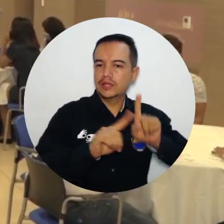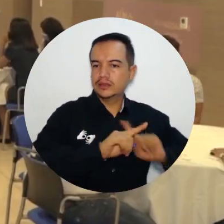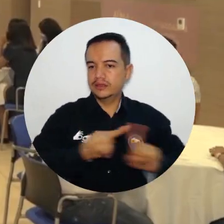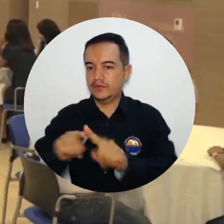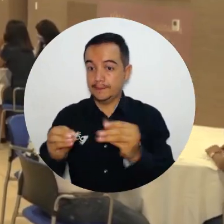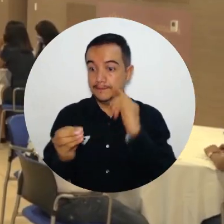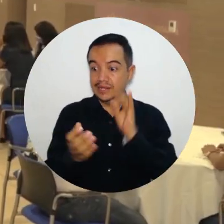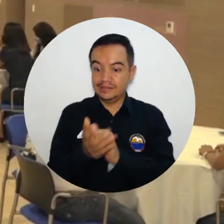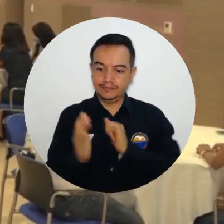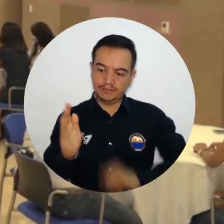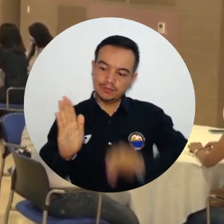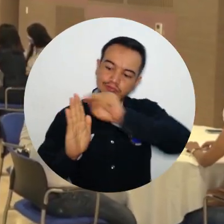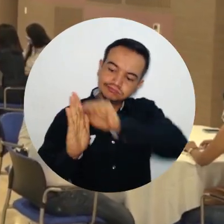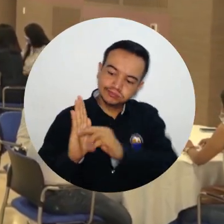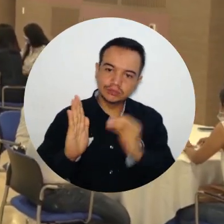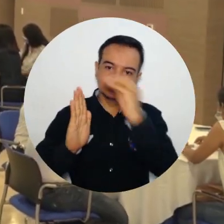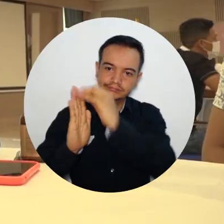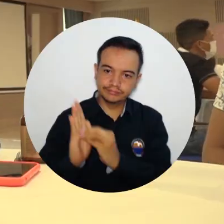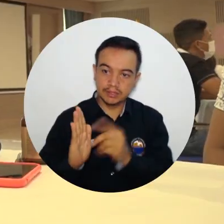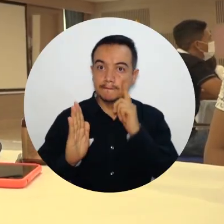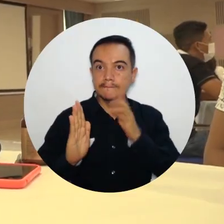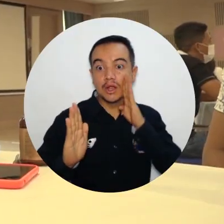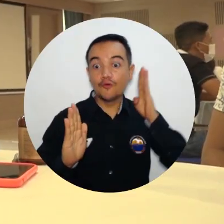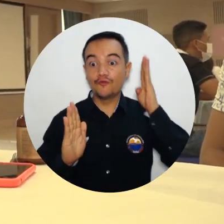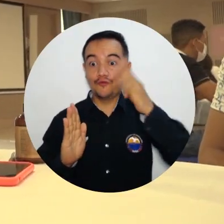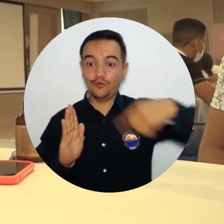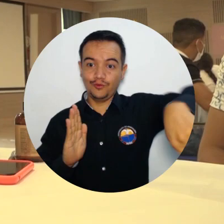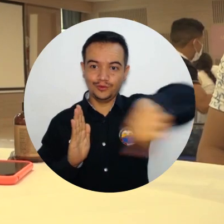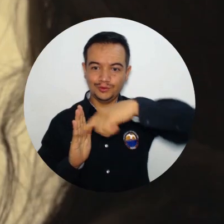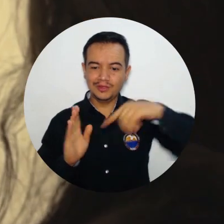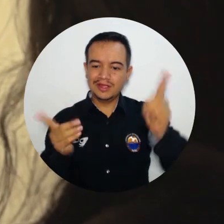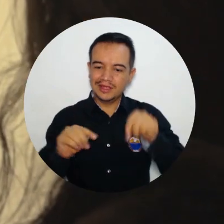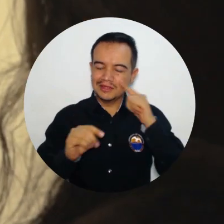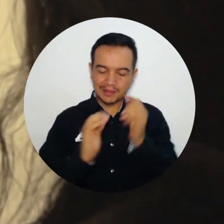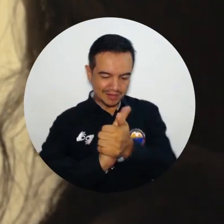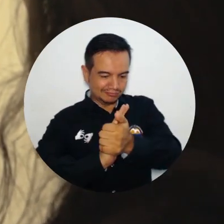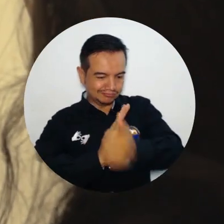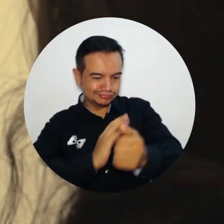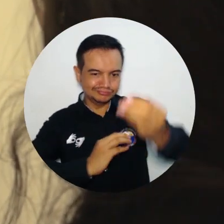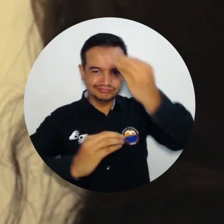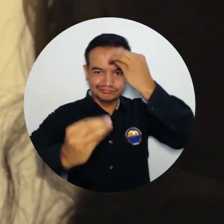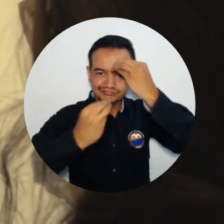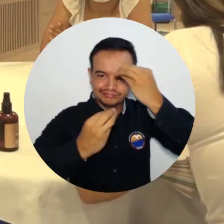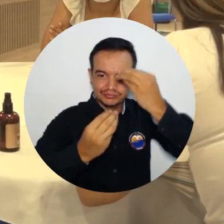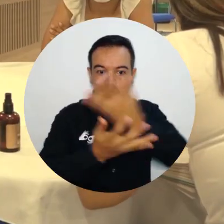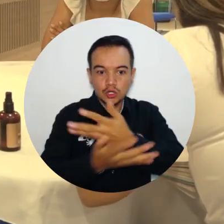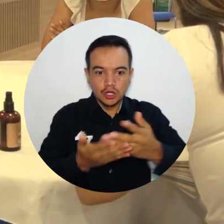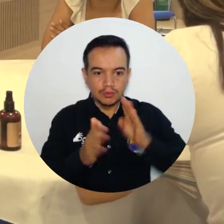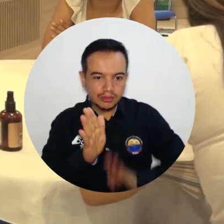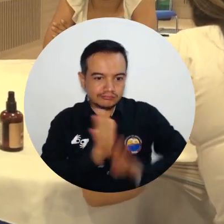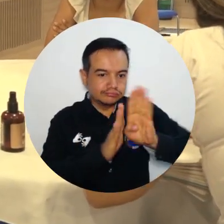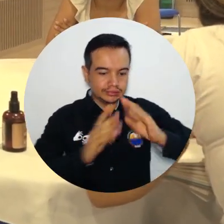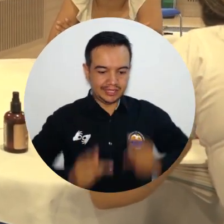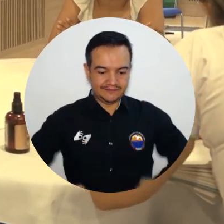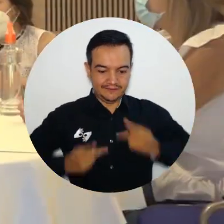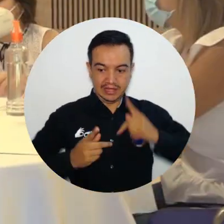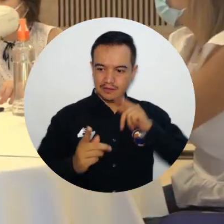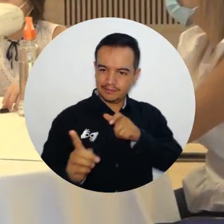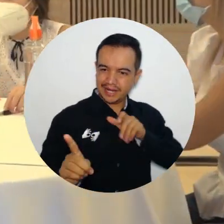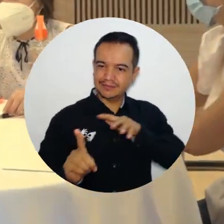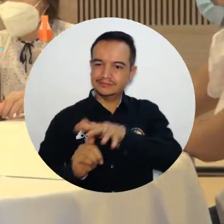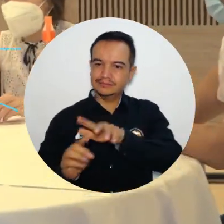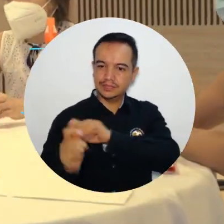consolidar y ejecutar diversos programas que permitan a los futuros profesionales potencializar sus habilidades para la vida y aportar a la